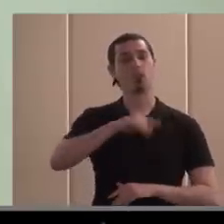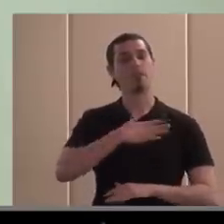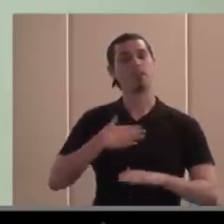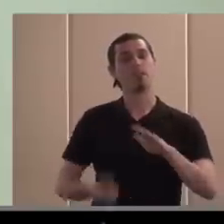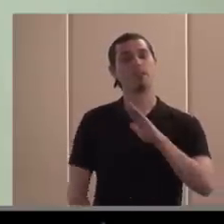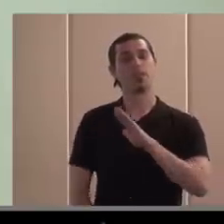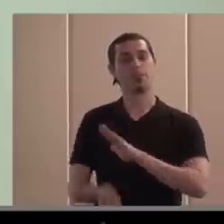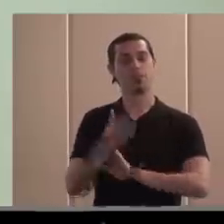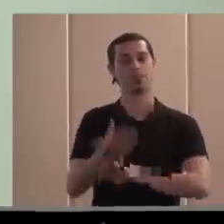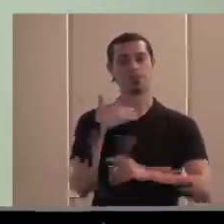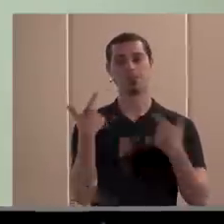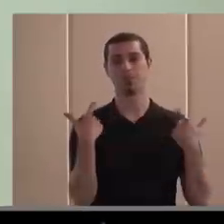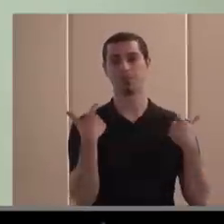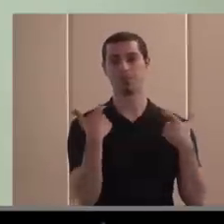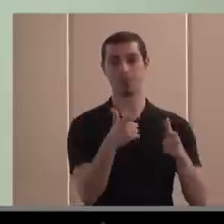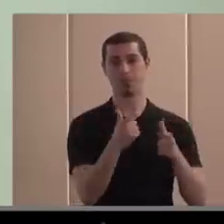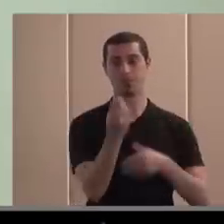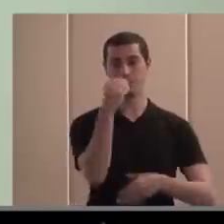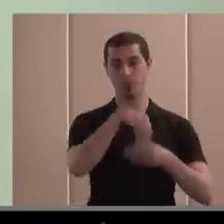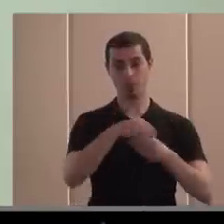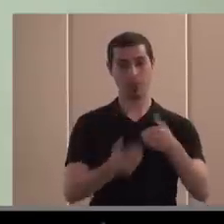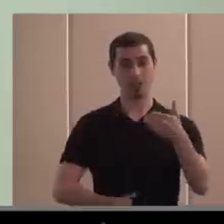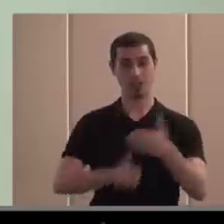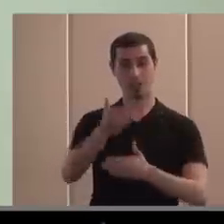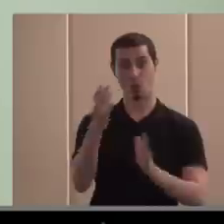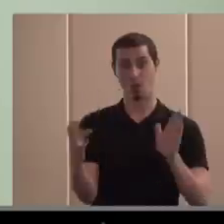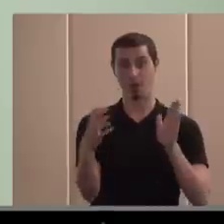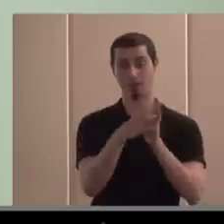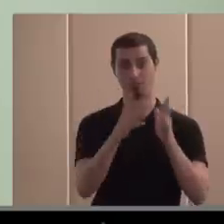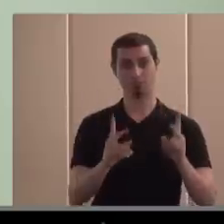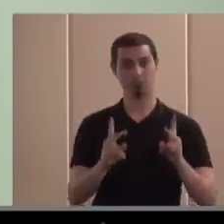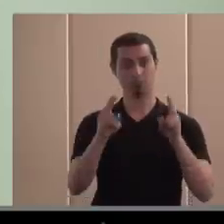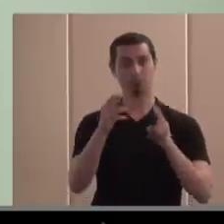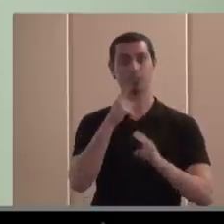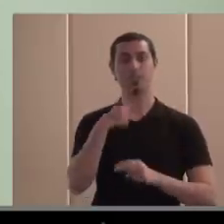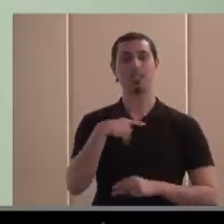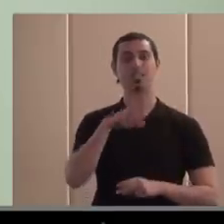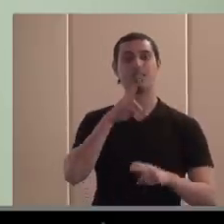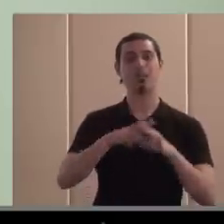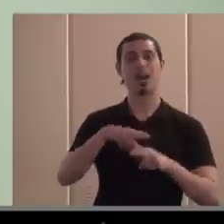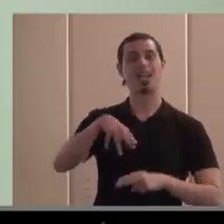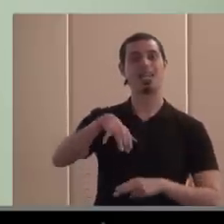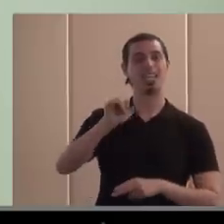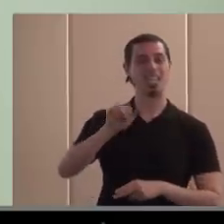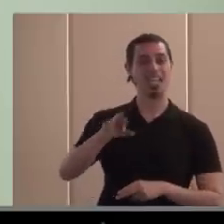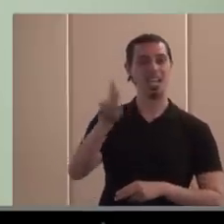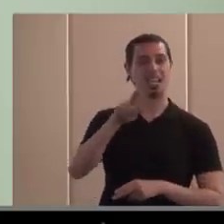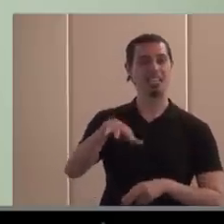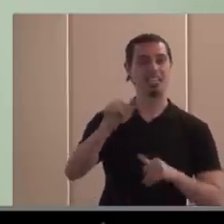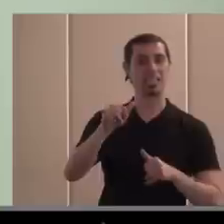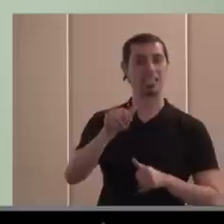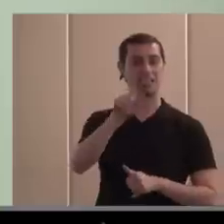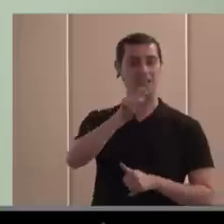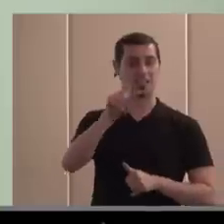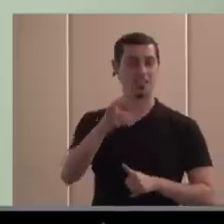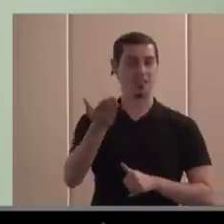o vamos a una sección dentro de esta revista, de este periódico, que se llama Ni héroes ni víctimas. O siempre aparece la discapacidad